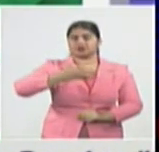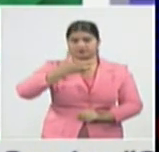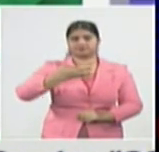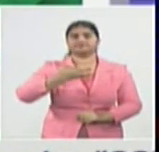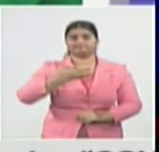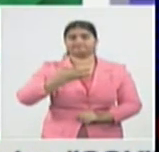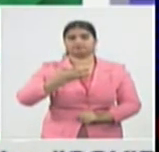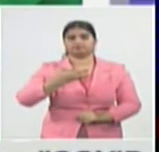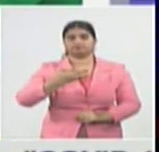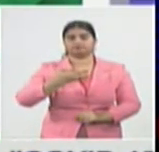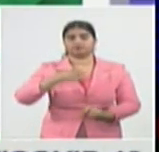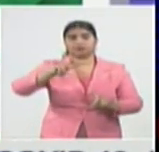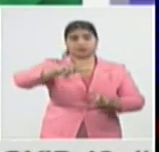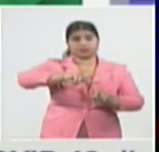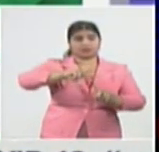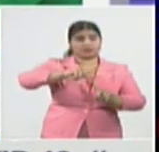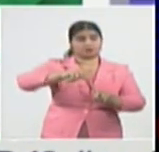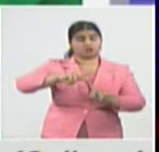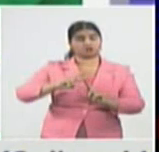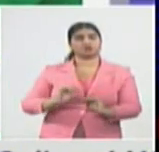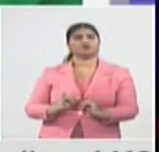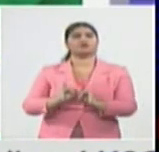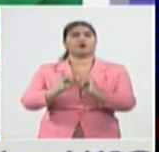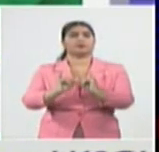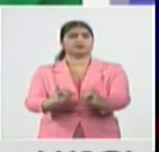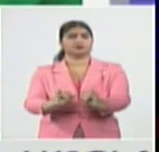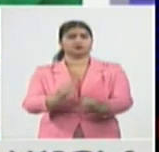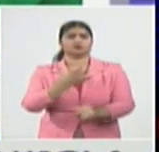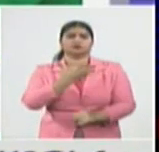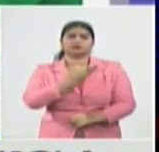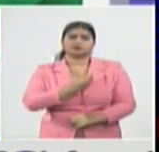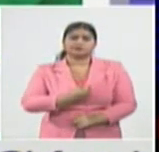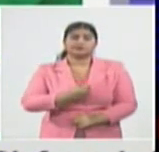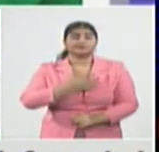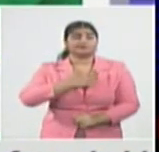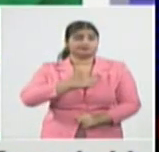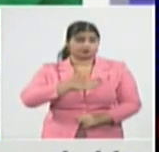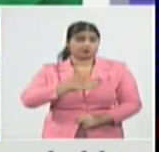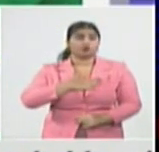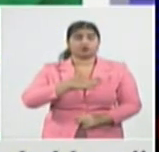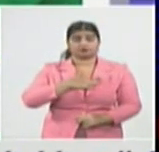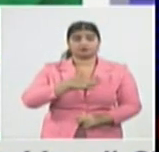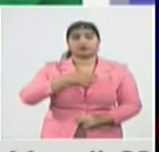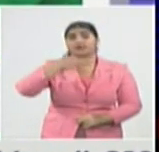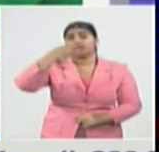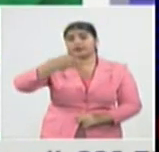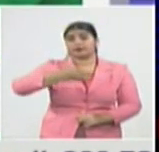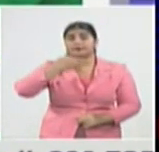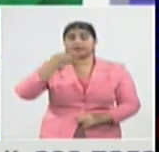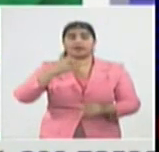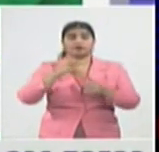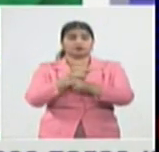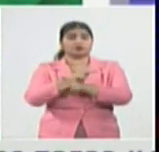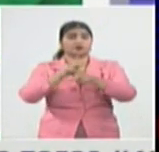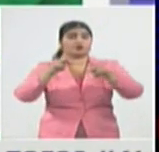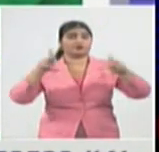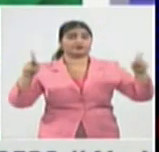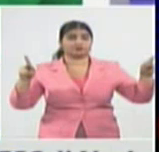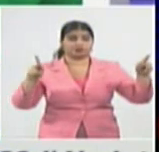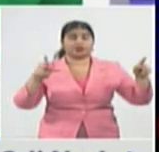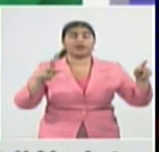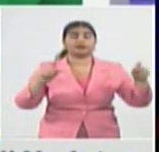se hizo precisamente y lamentablemente por especialistas de anatomía patológica en base a las necros,